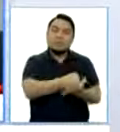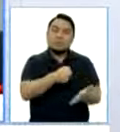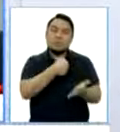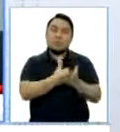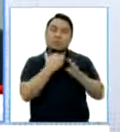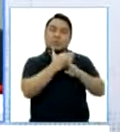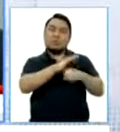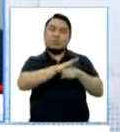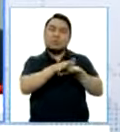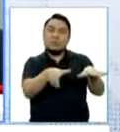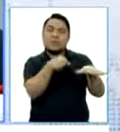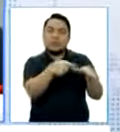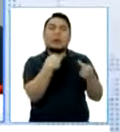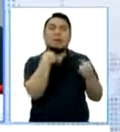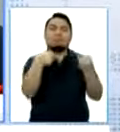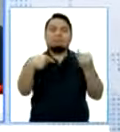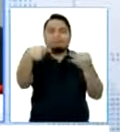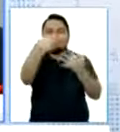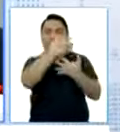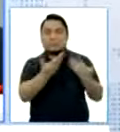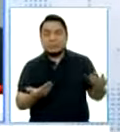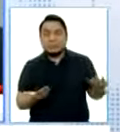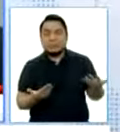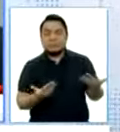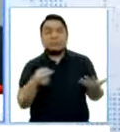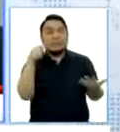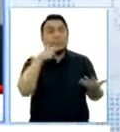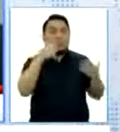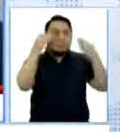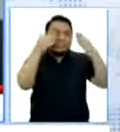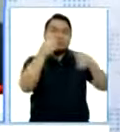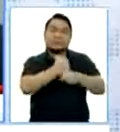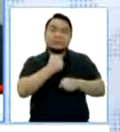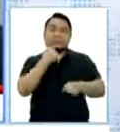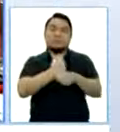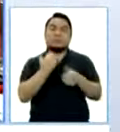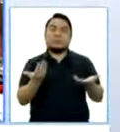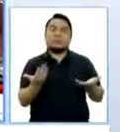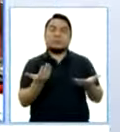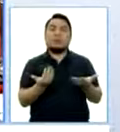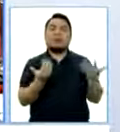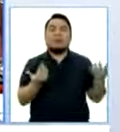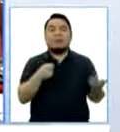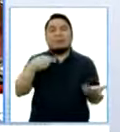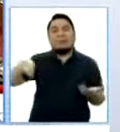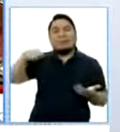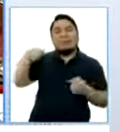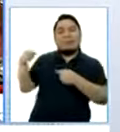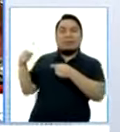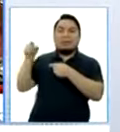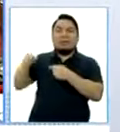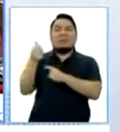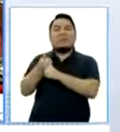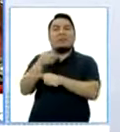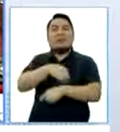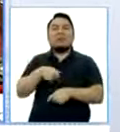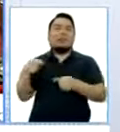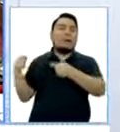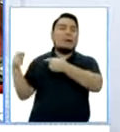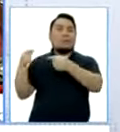contra la pandemia y en salir de la crisis sanitaria, vemos que los políticos están